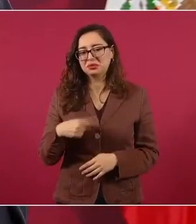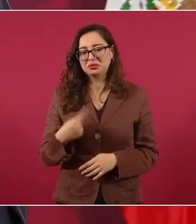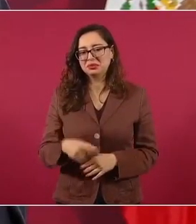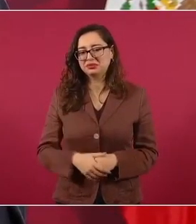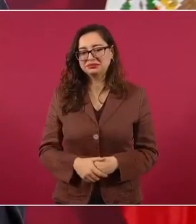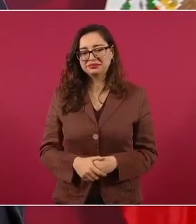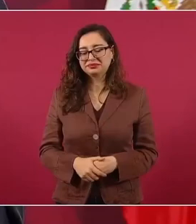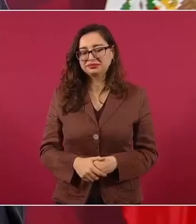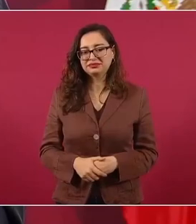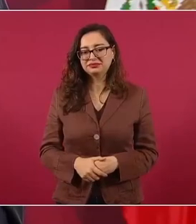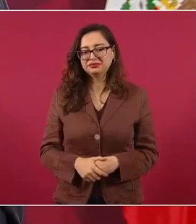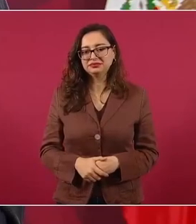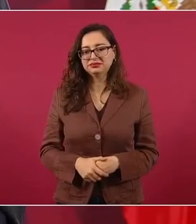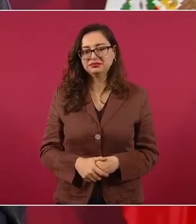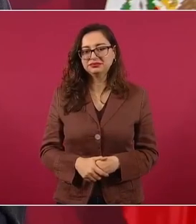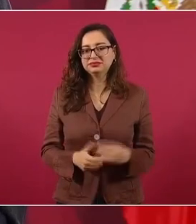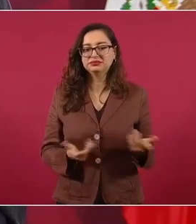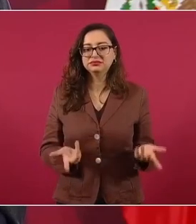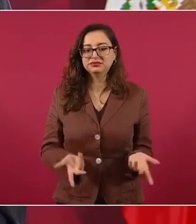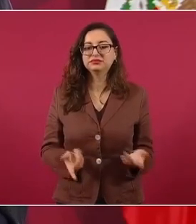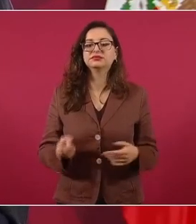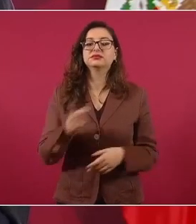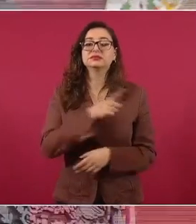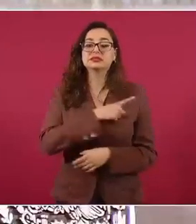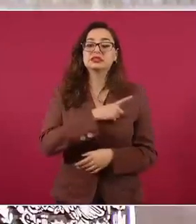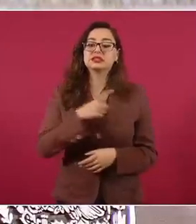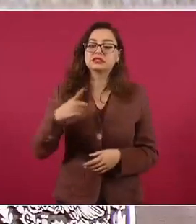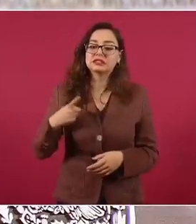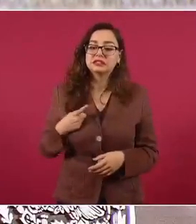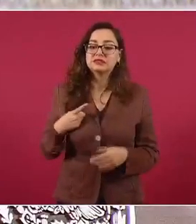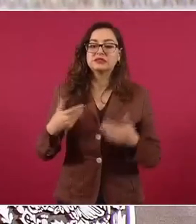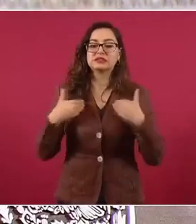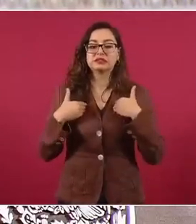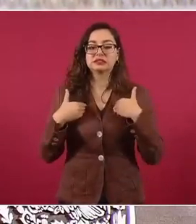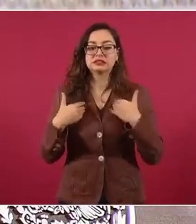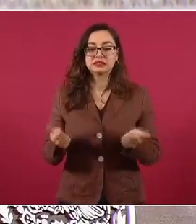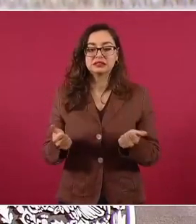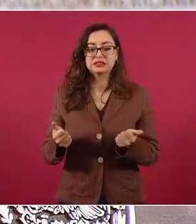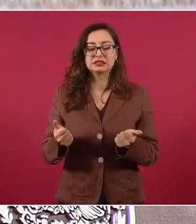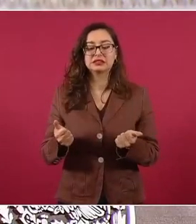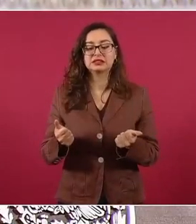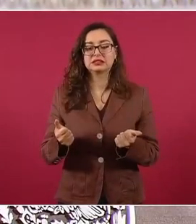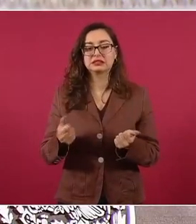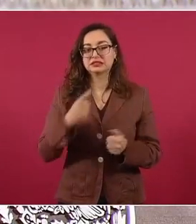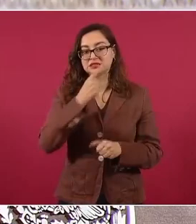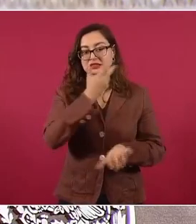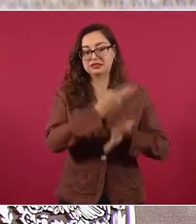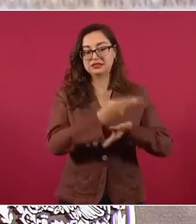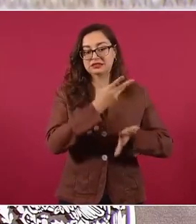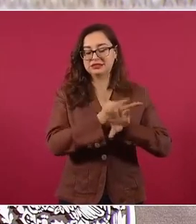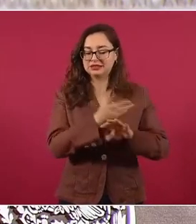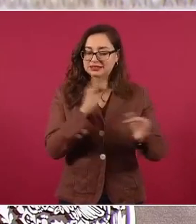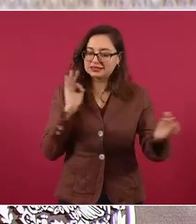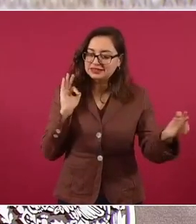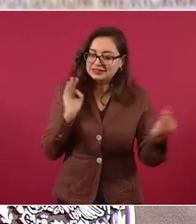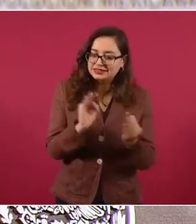dejen de tomar en cuenta que en Estados Unidos hay elecciones. elecciones.